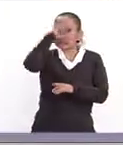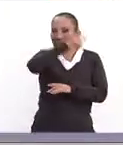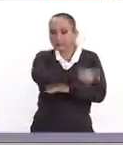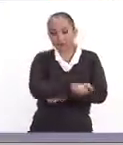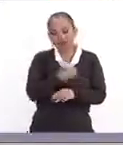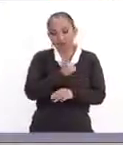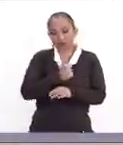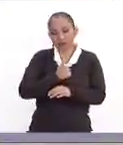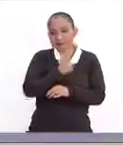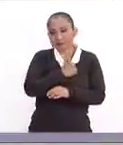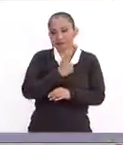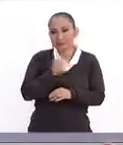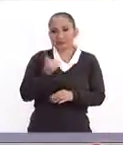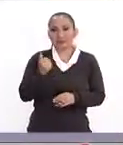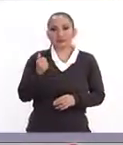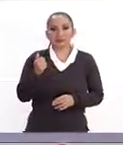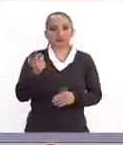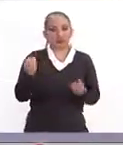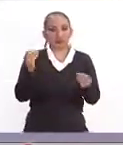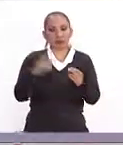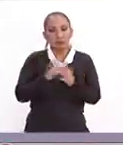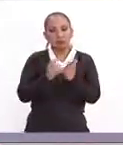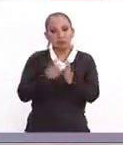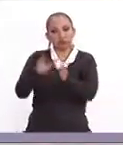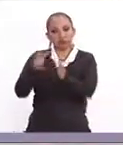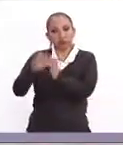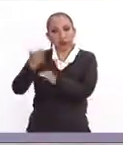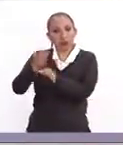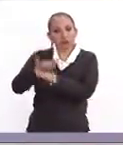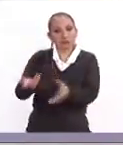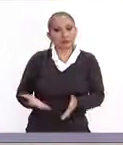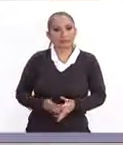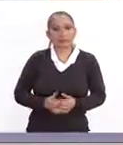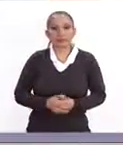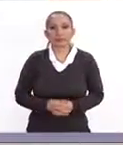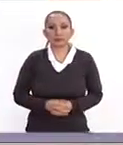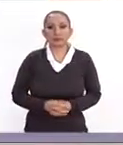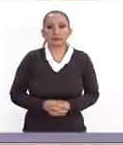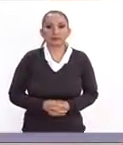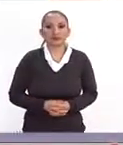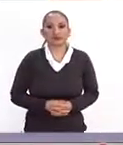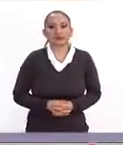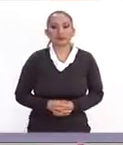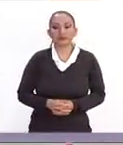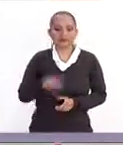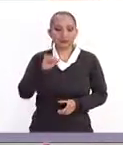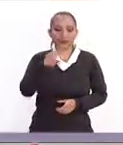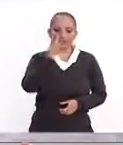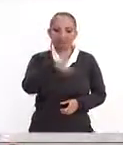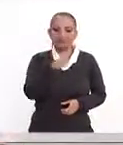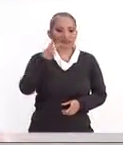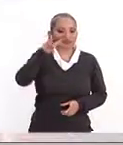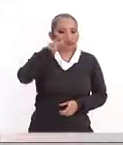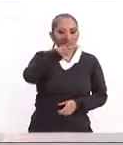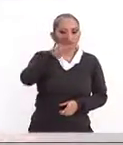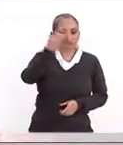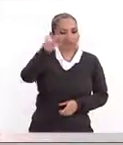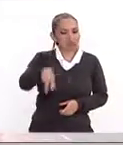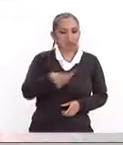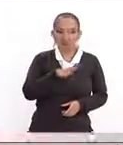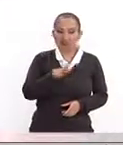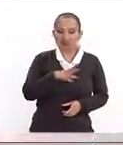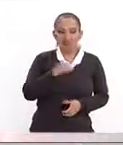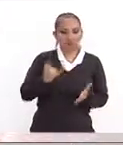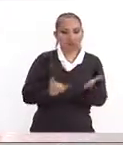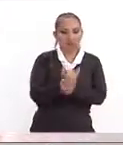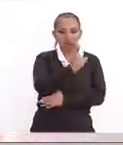desafortunadamente, mucho más frecuentes en este país? Sí, mire, es una realidad. Yo creo que la